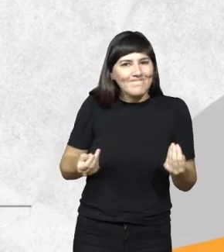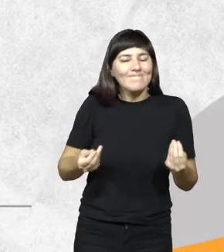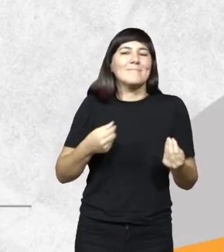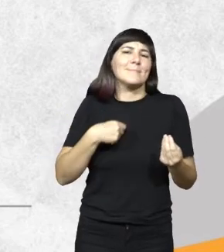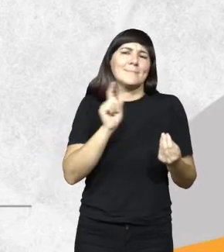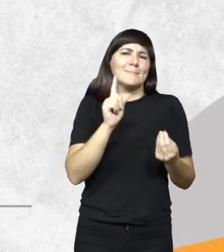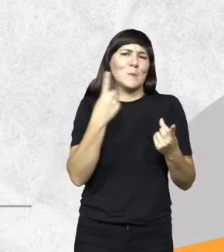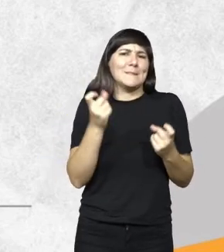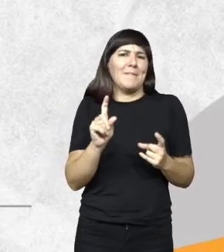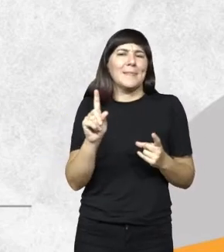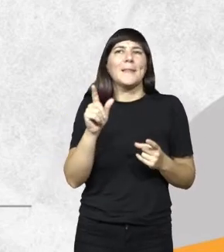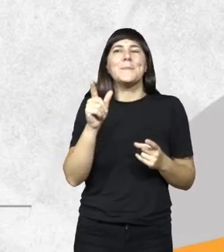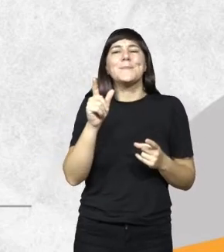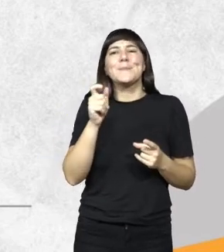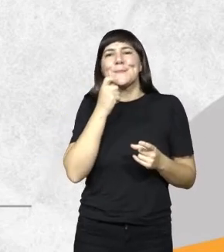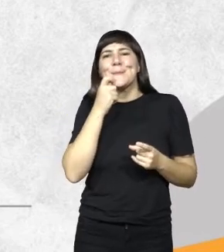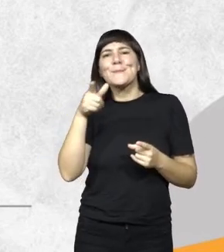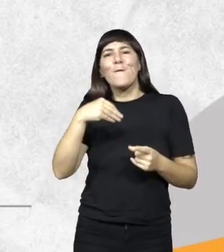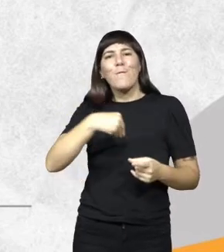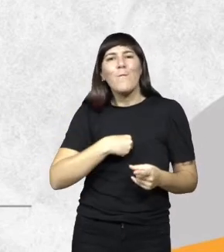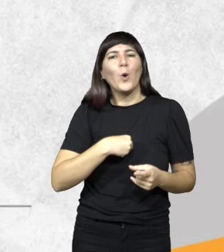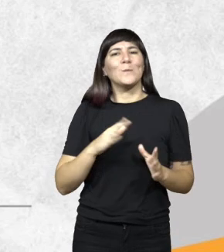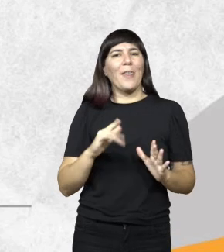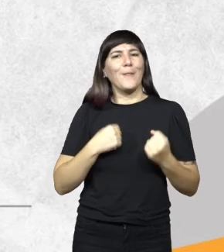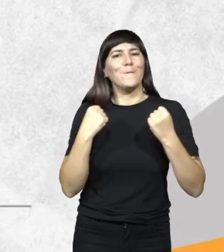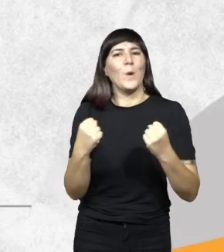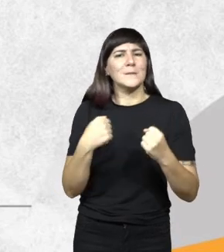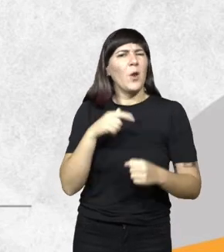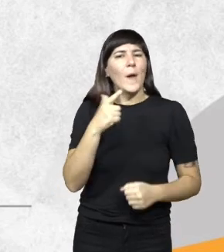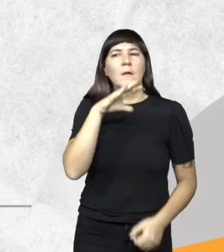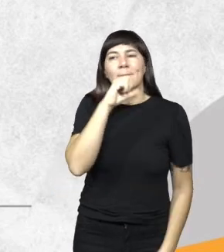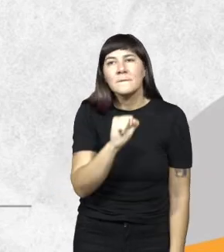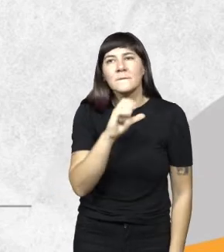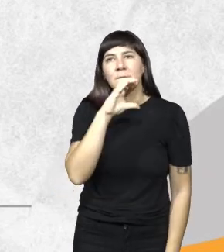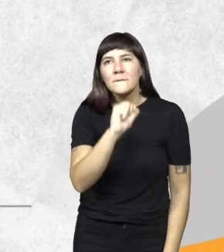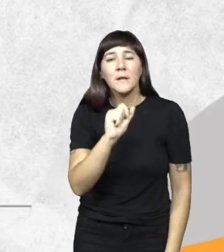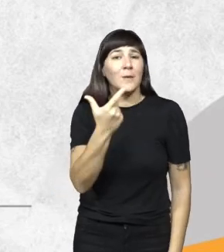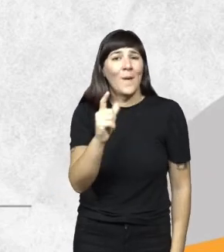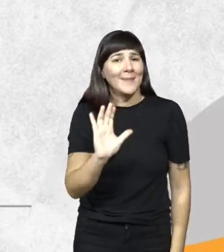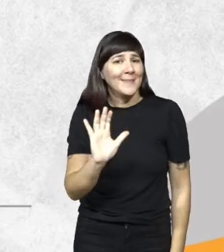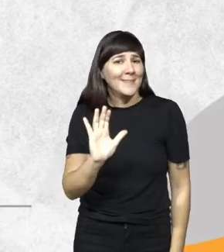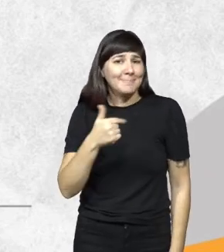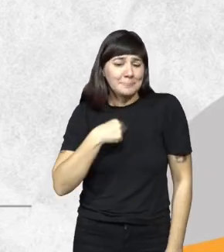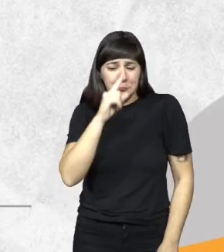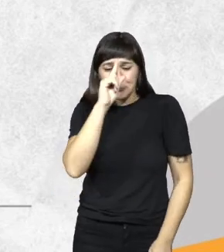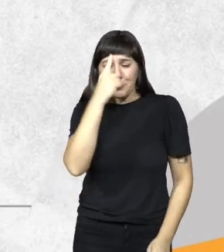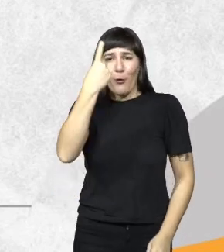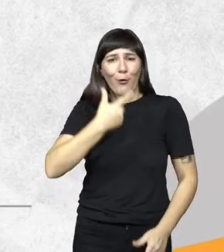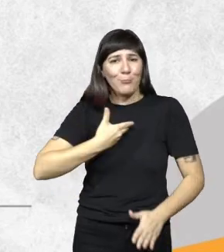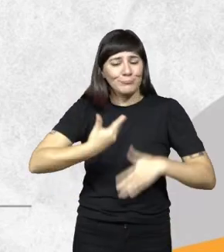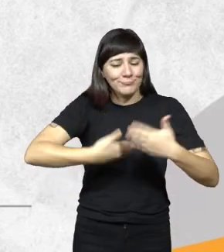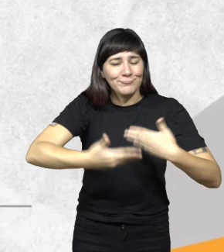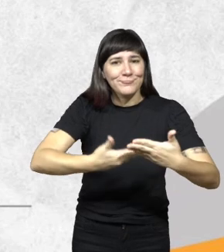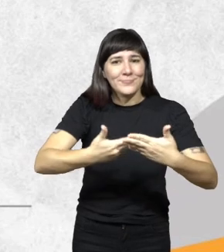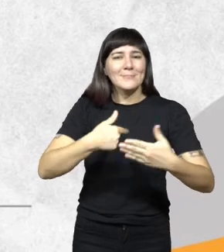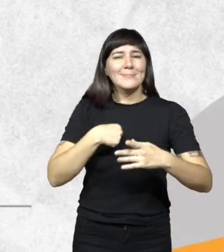requerimos el empleo de fuerza de voluntad. No hay sacrificio. Y si yo no tengo la necesidad de